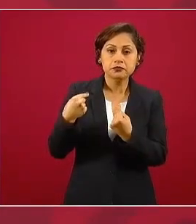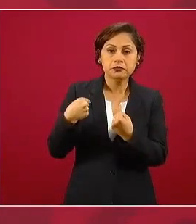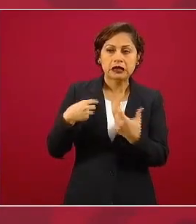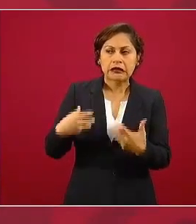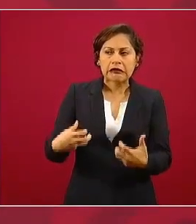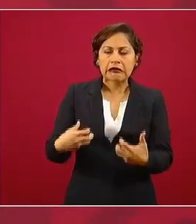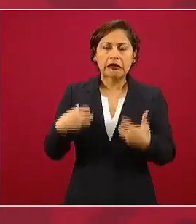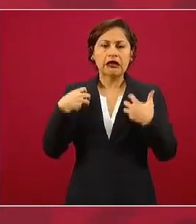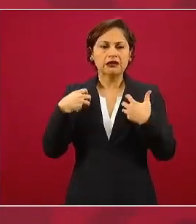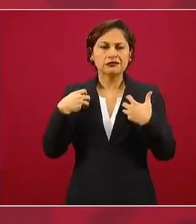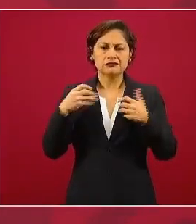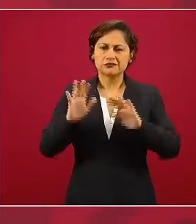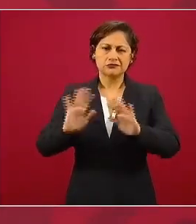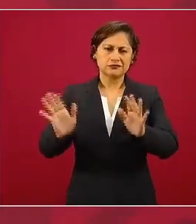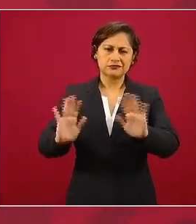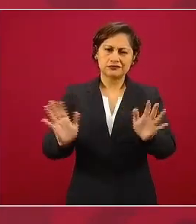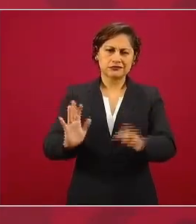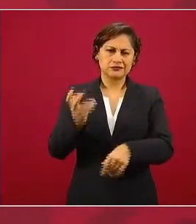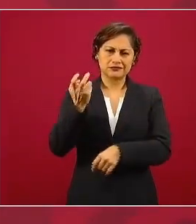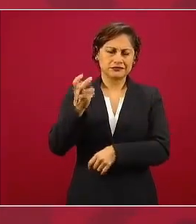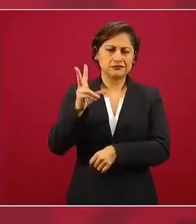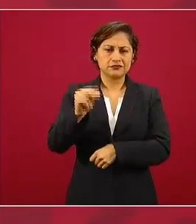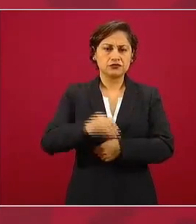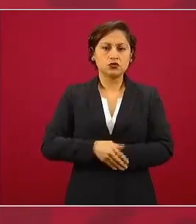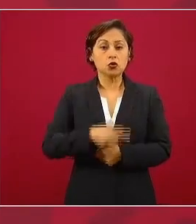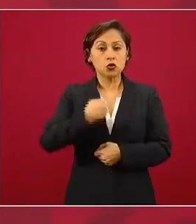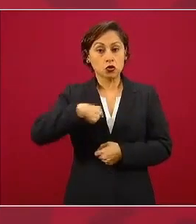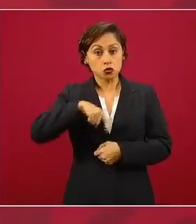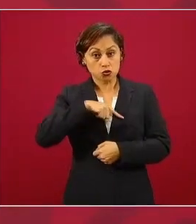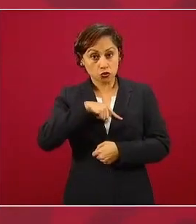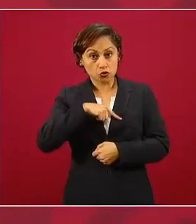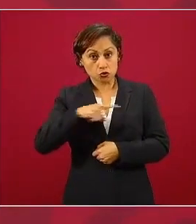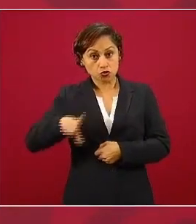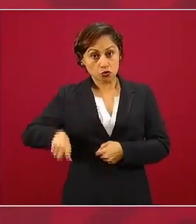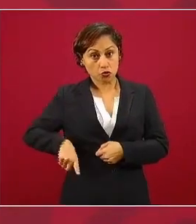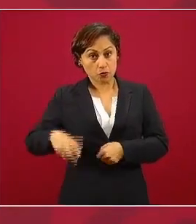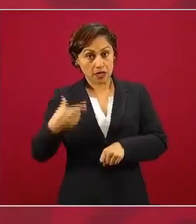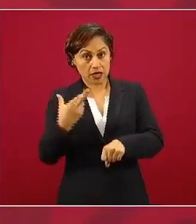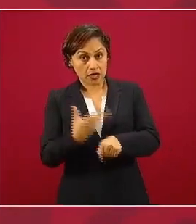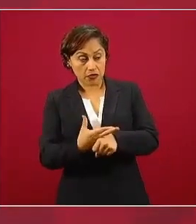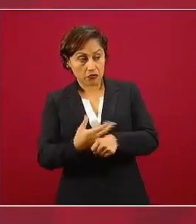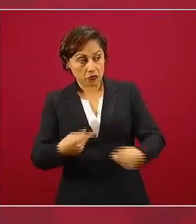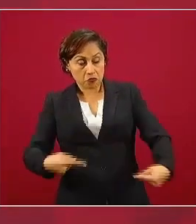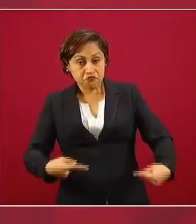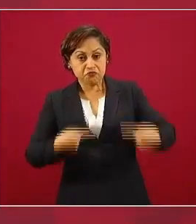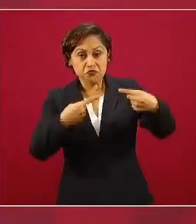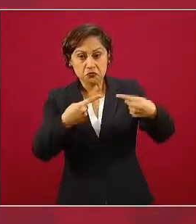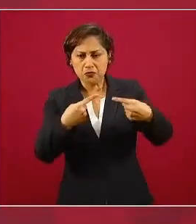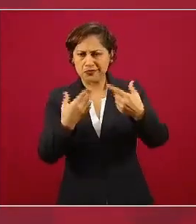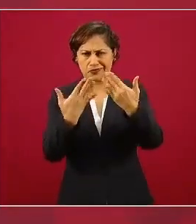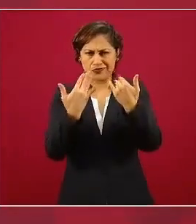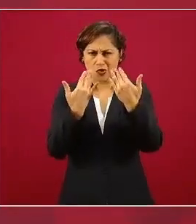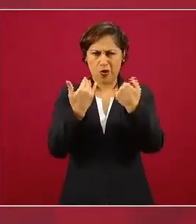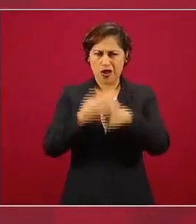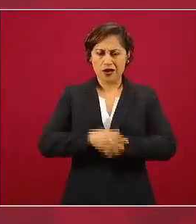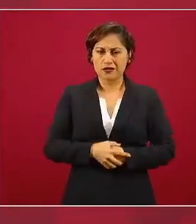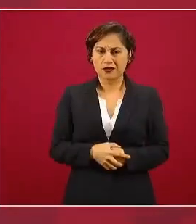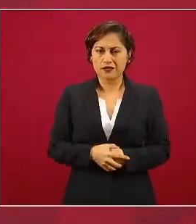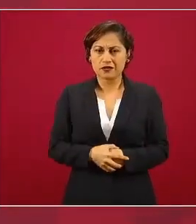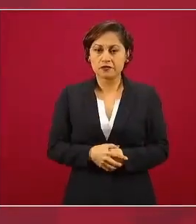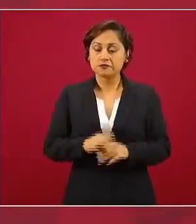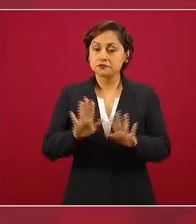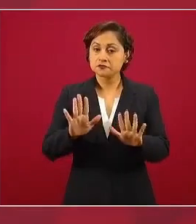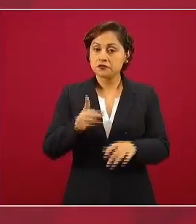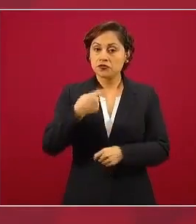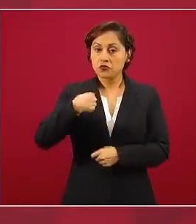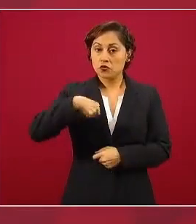Nosotros no tenemos diferencias con los gobernadores, o sea, nosotros